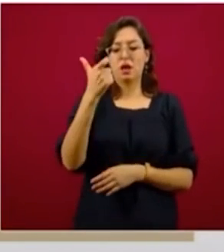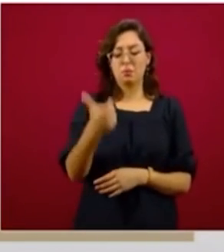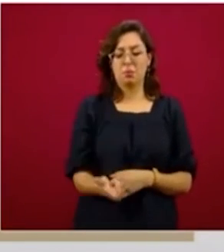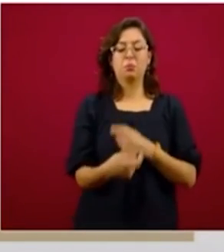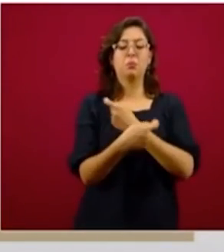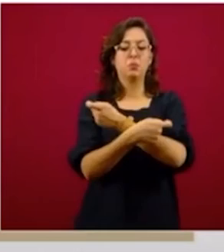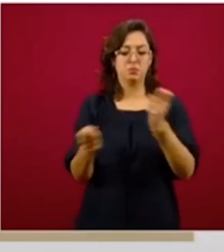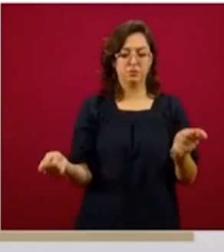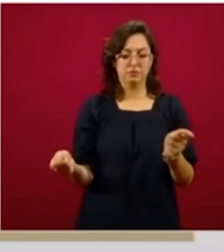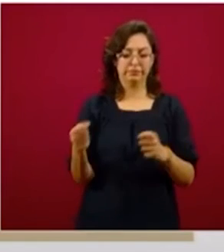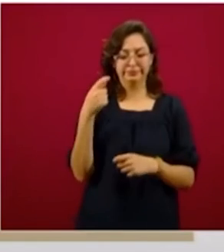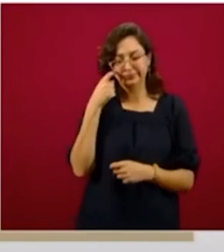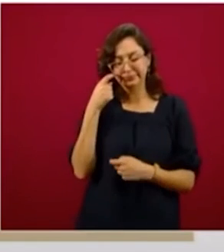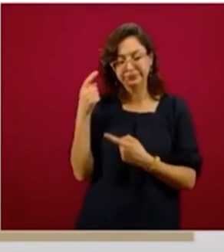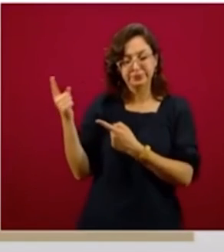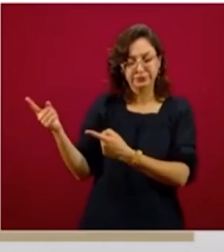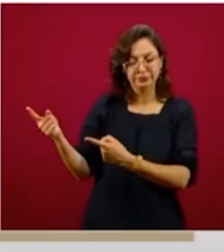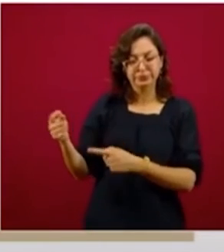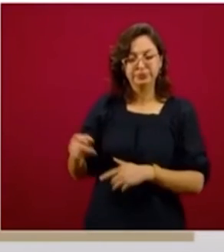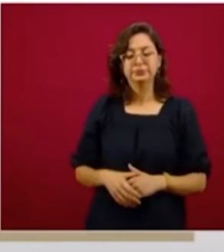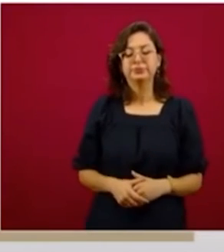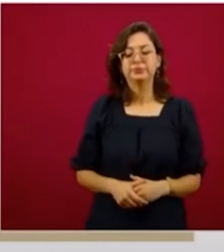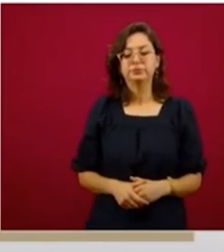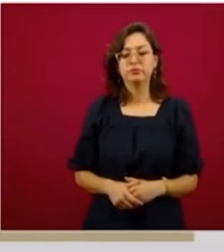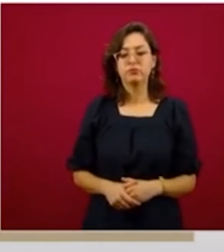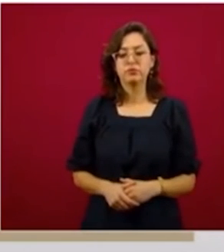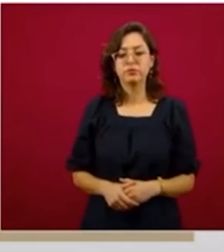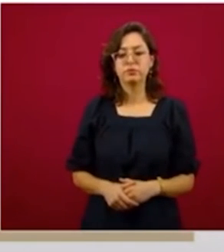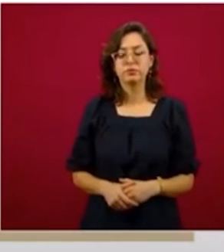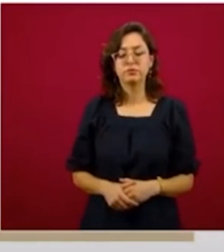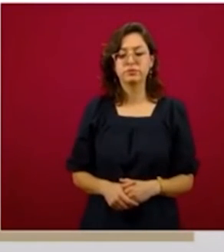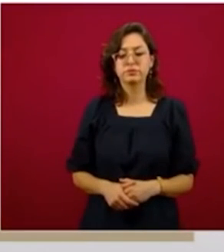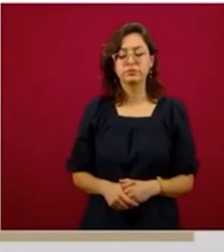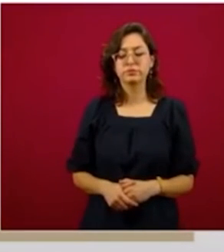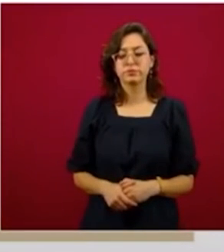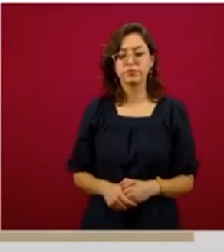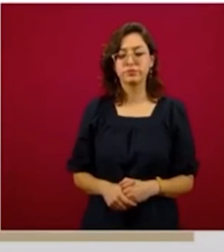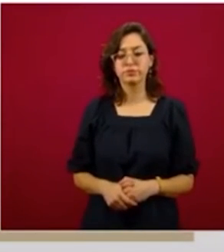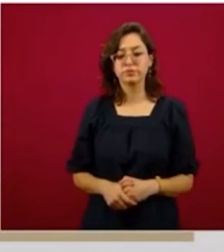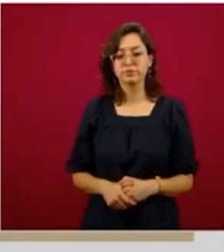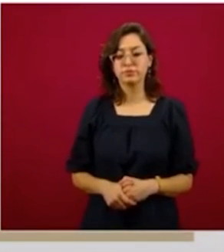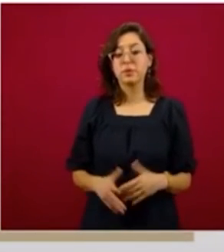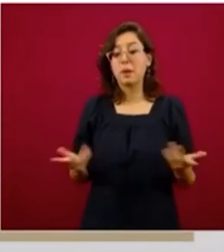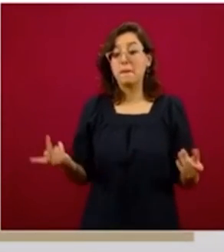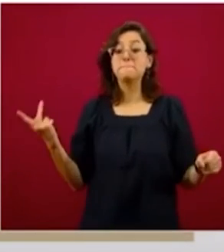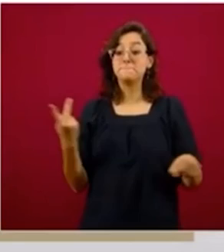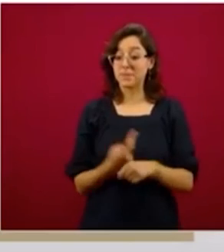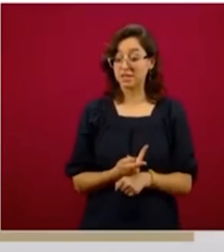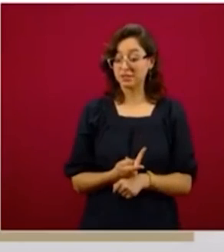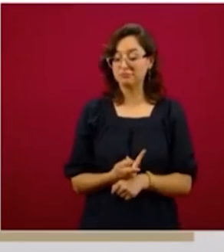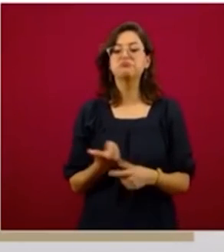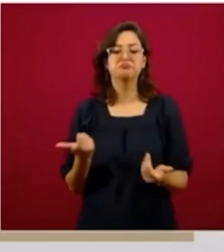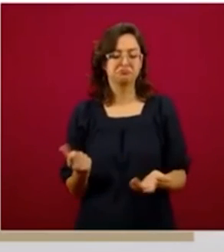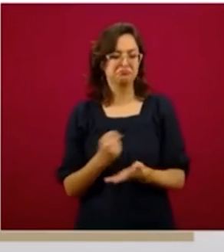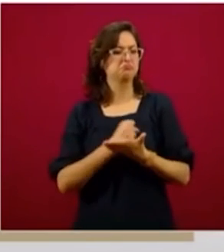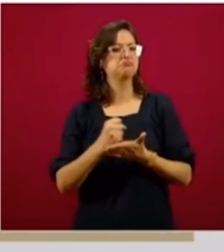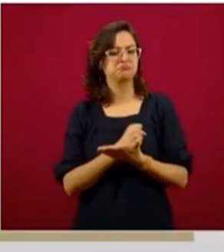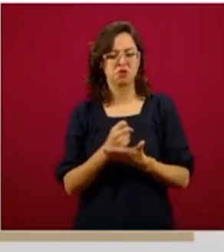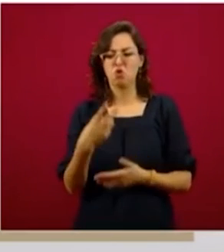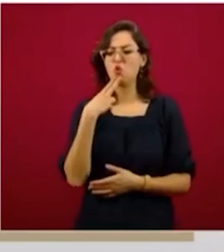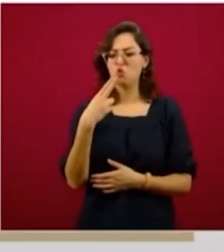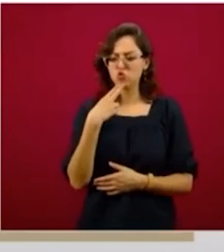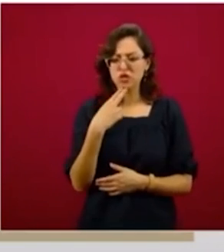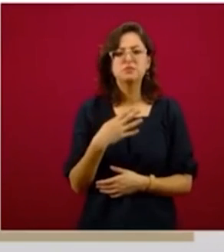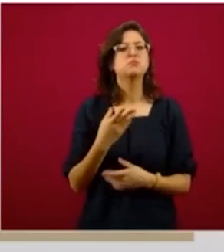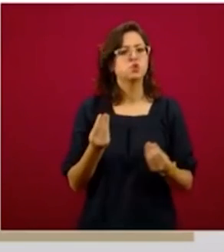cual significa que evidentemente estos tipos de créditos están siendo de mucha utilidad y está generando evidentemente una derrama económica que es